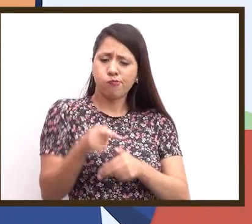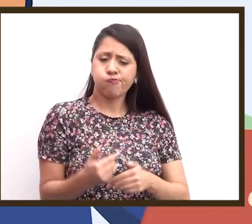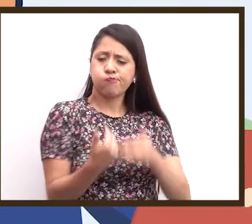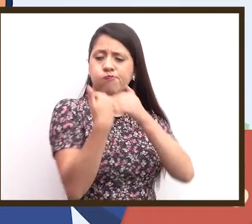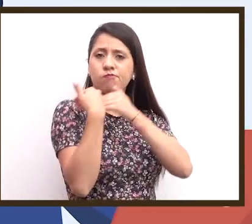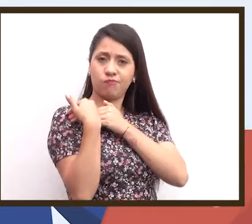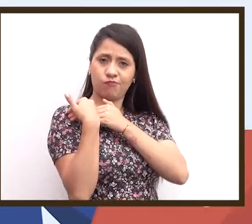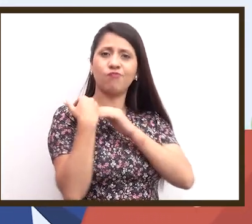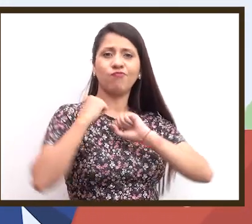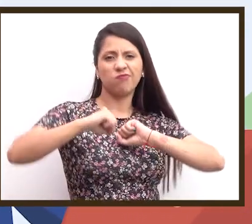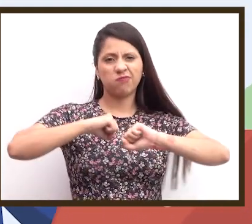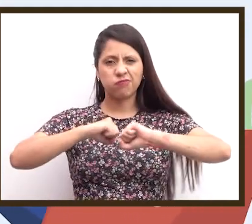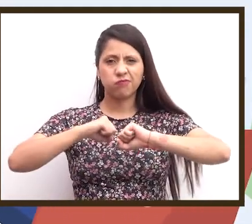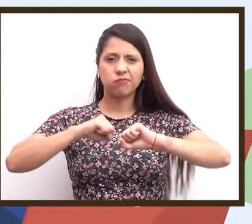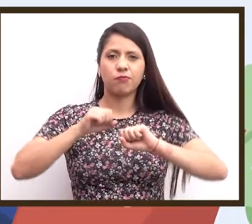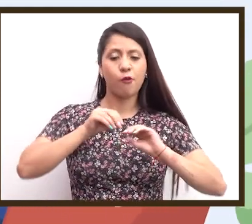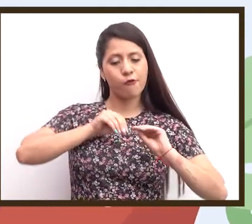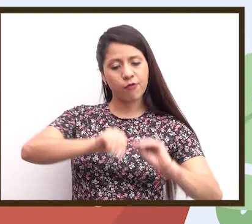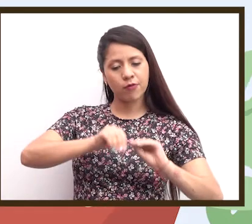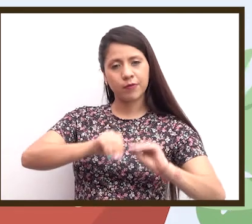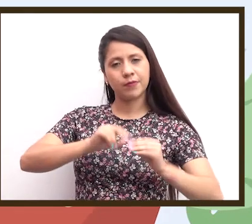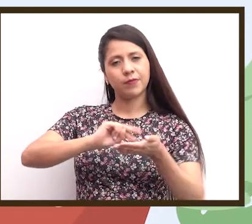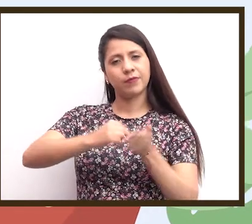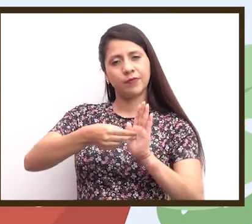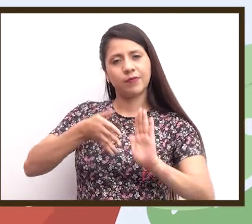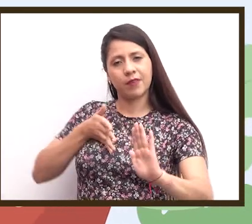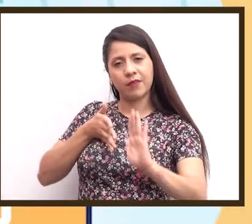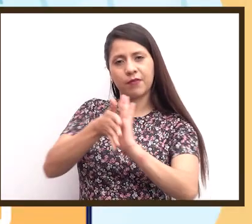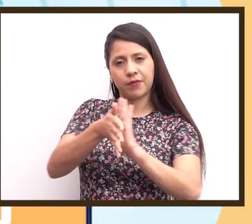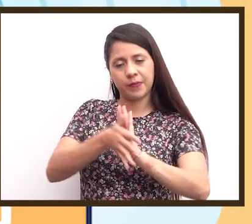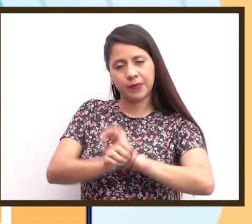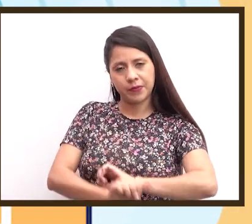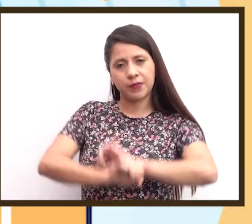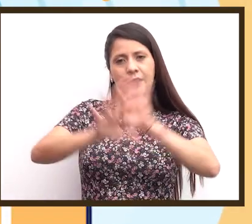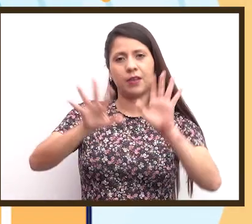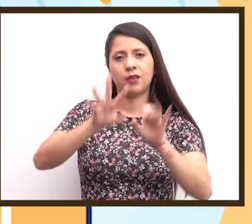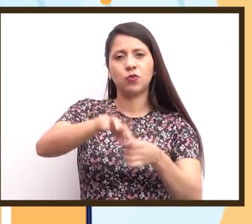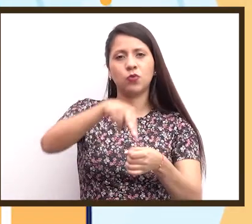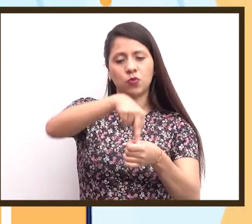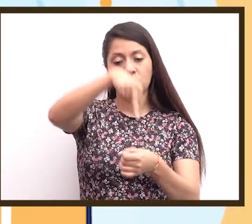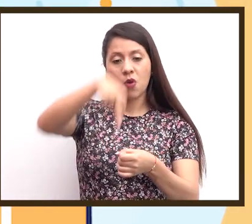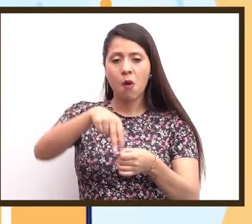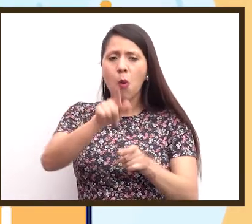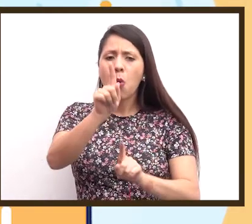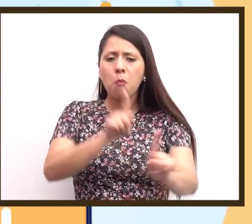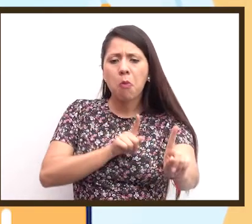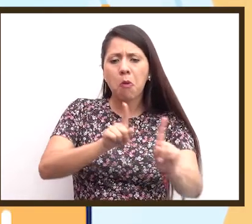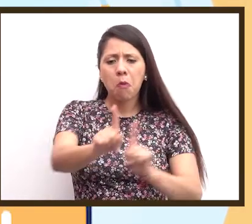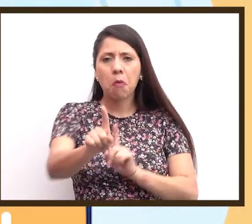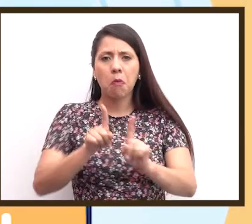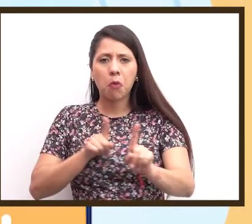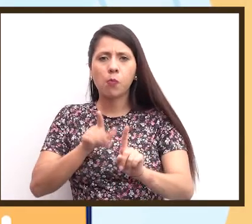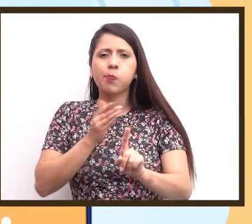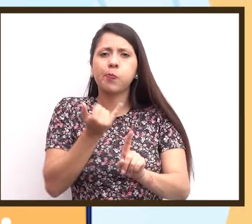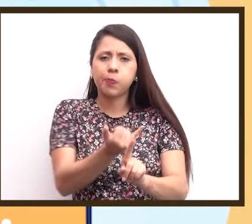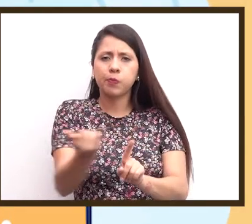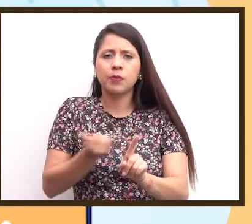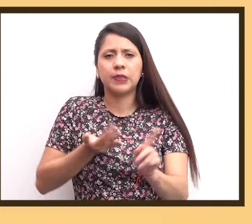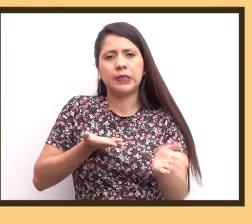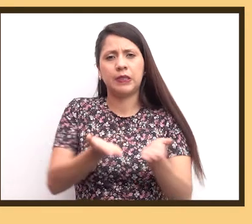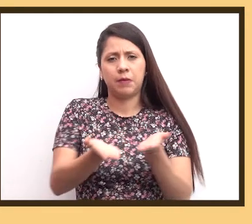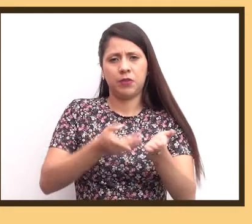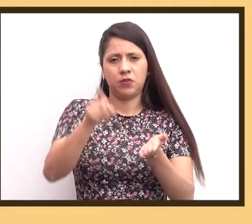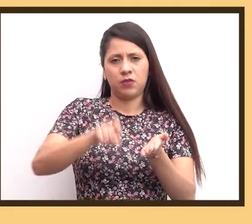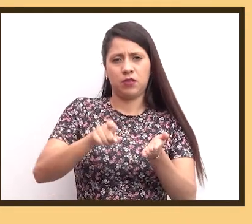suministrar y ofrecer de forma oportuna, adecuada y efectiva la información requerida por los ciudadanos que se acercarán a la entidad